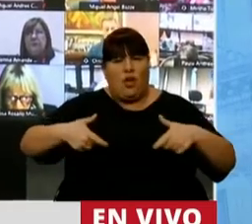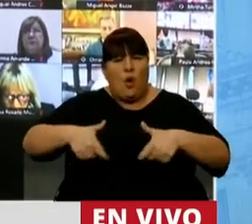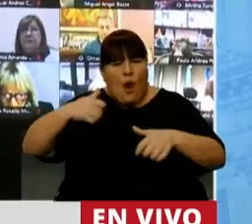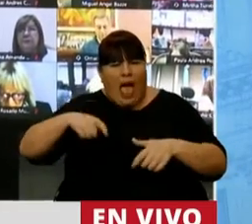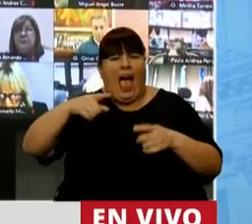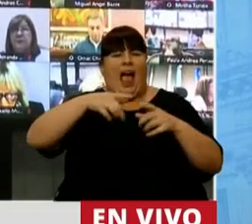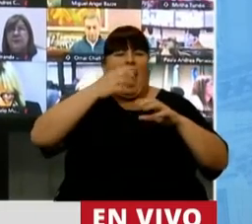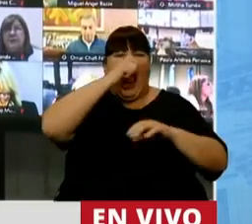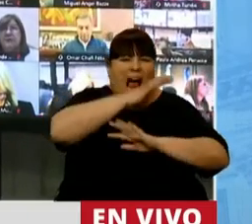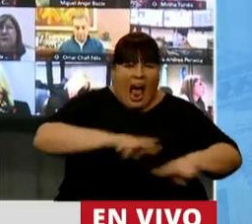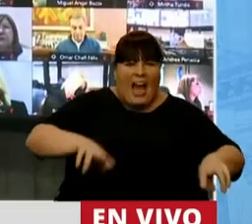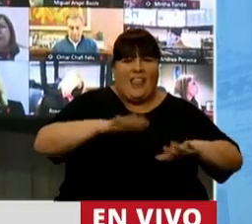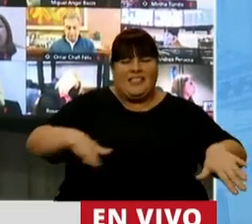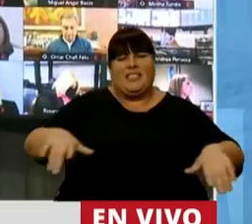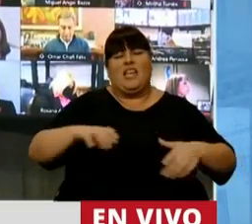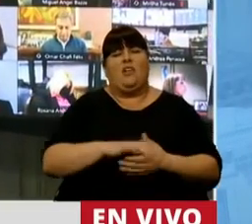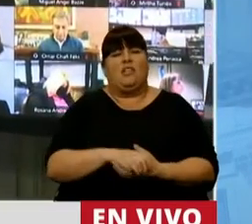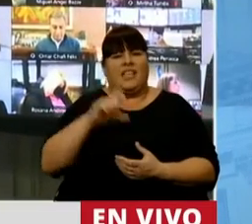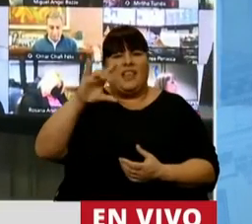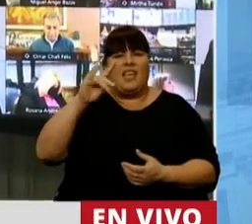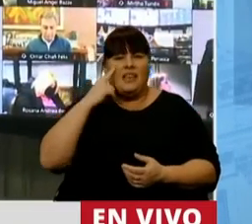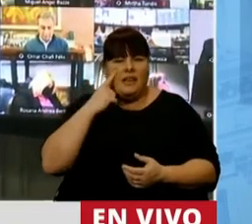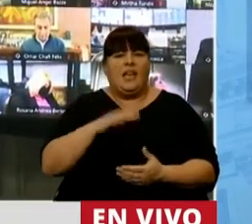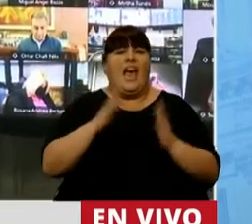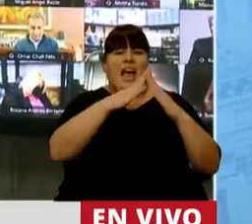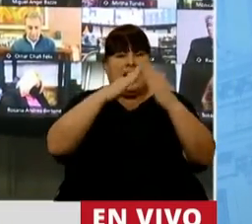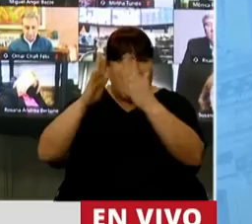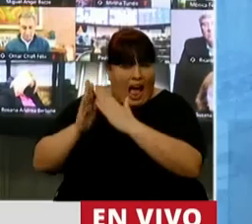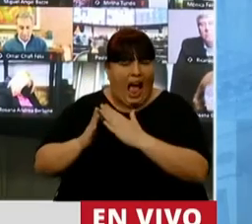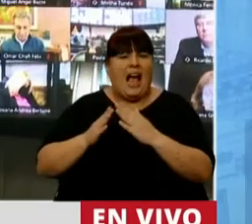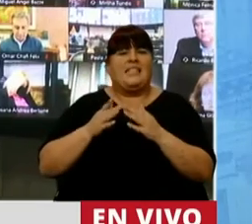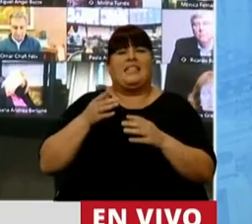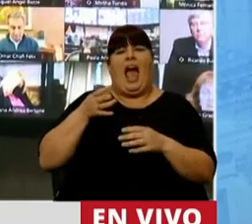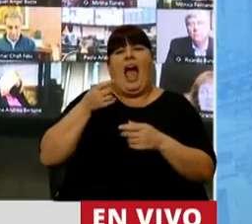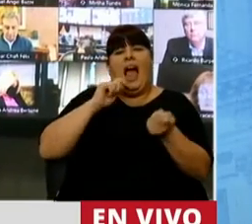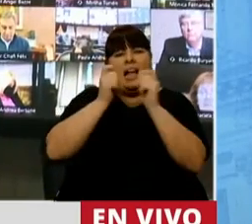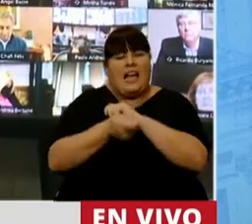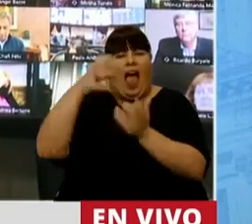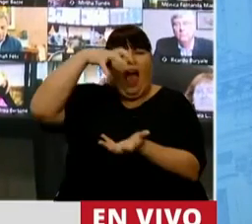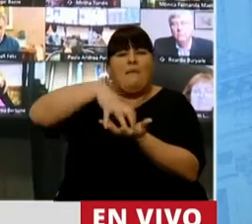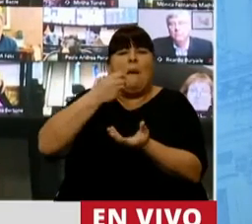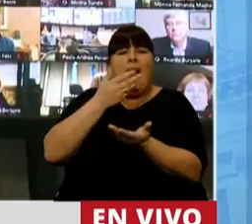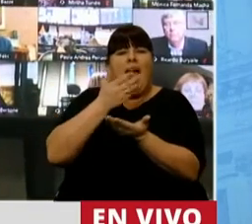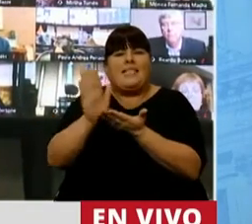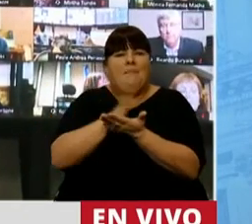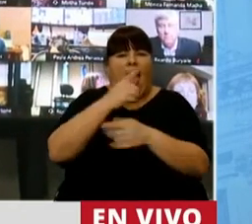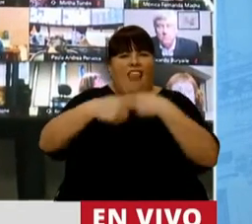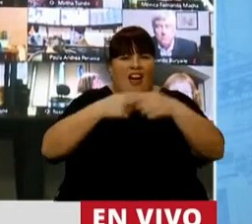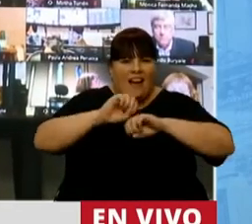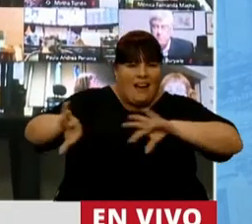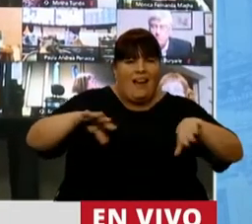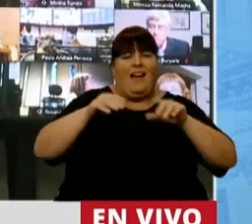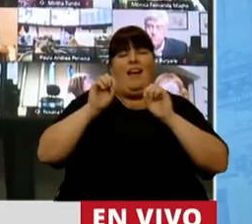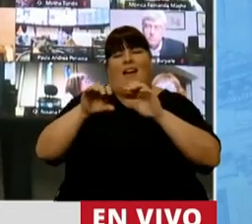cloacas, jardines de infantes, CDI, viviendas, estaciones transformadoras, plantas de separación de residuos,